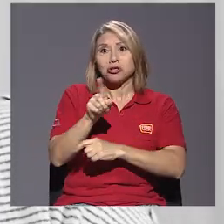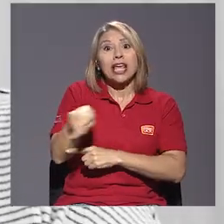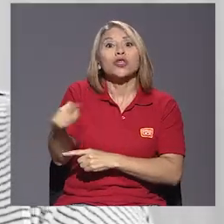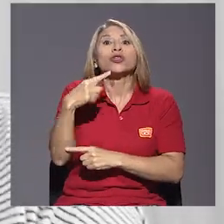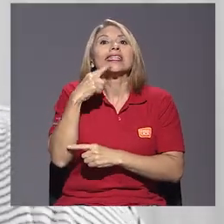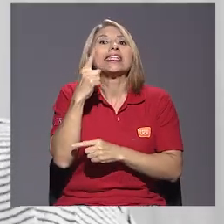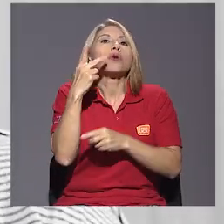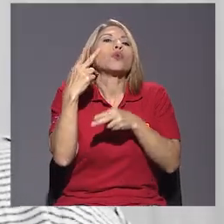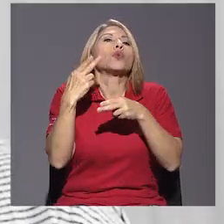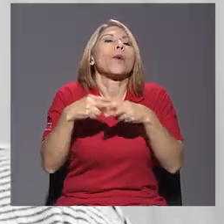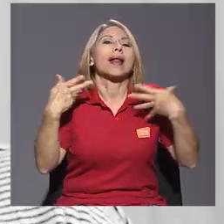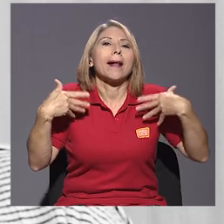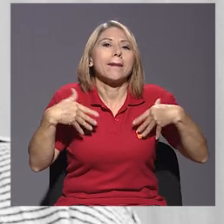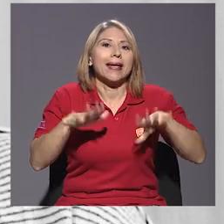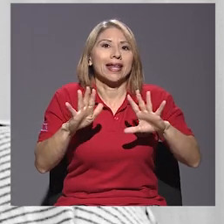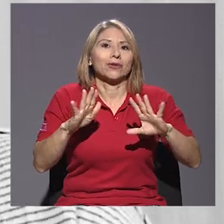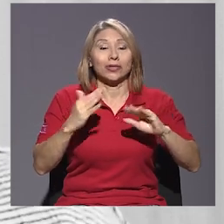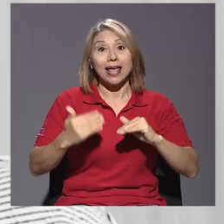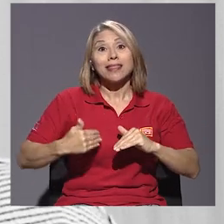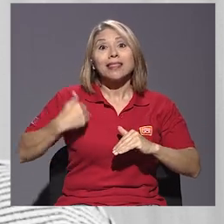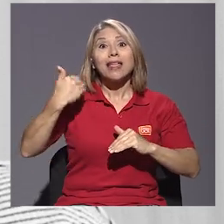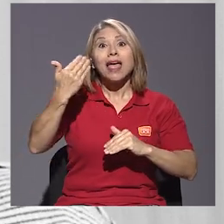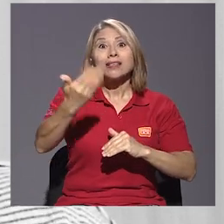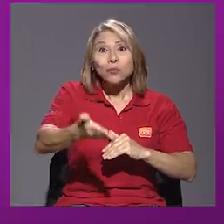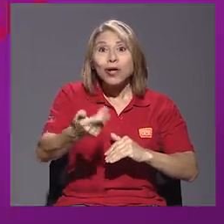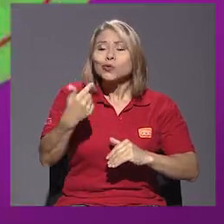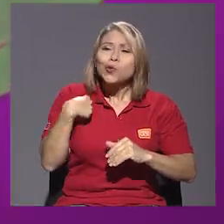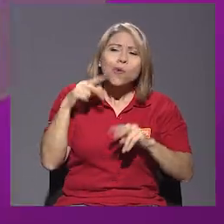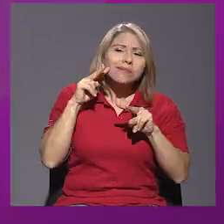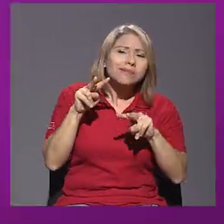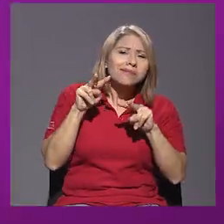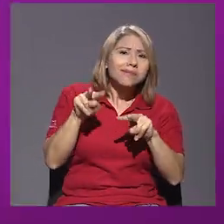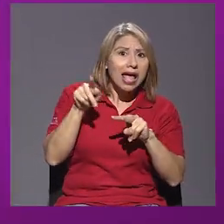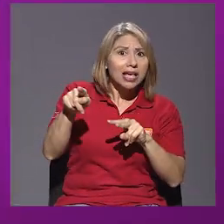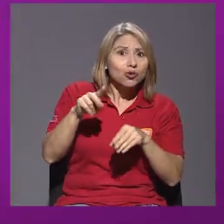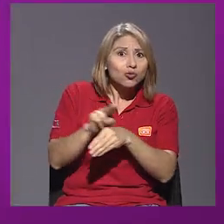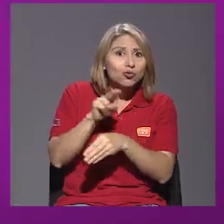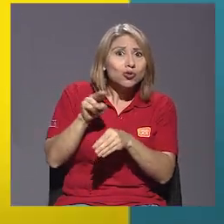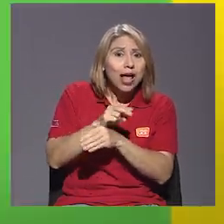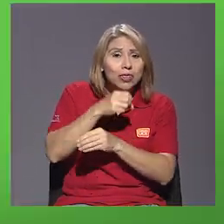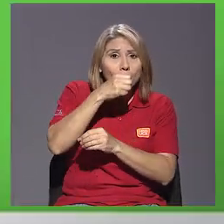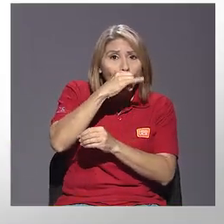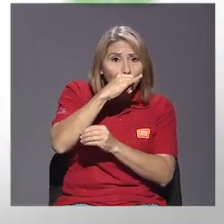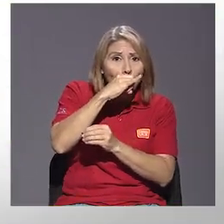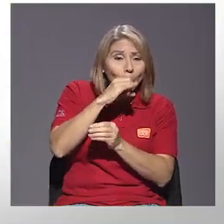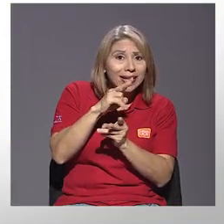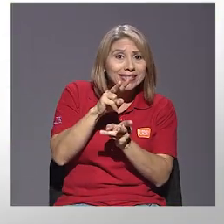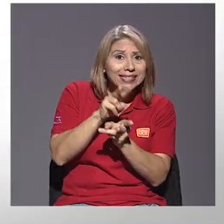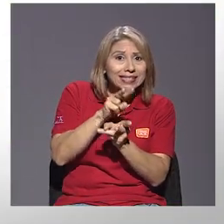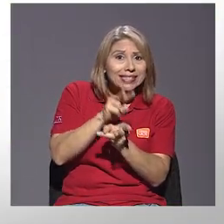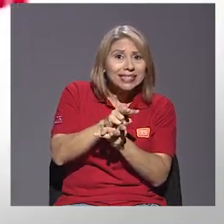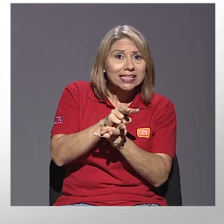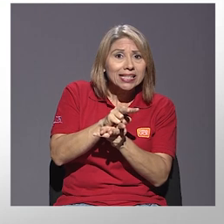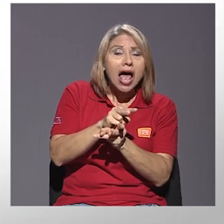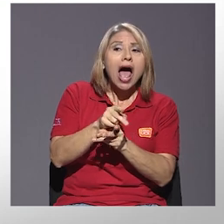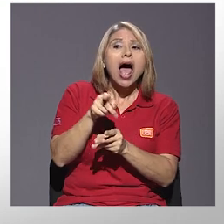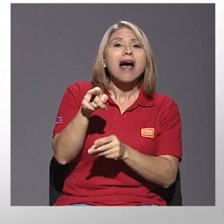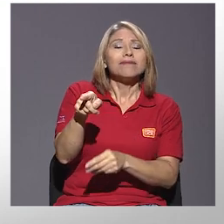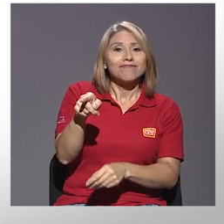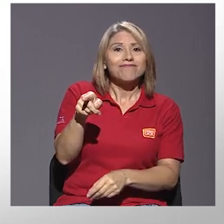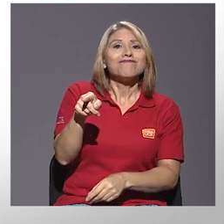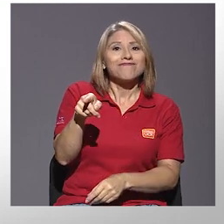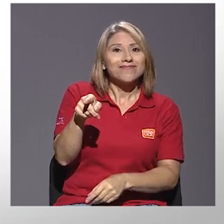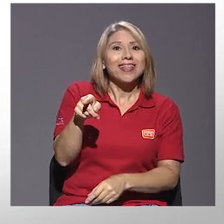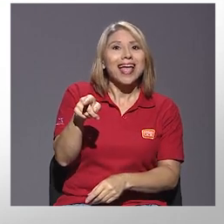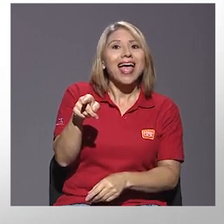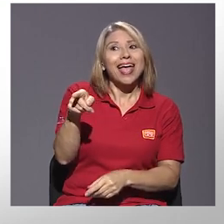si están usando los condones en sus prácticas sexuales, ves que sí, nos da dos noticias,